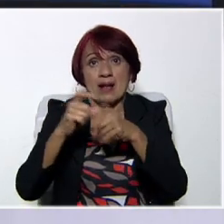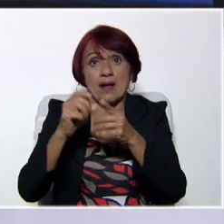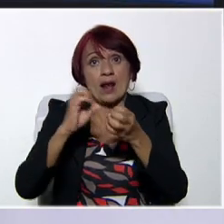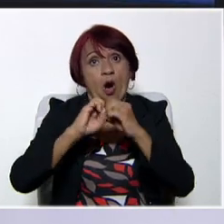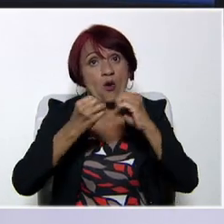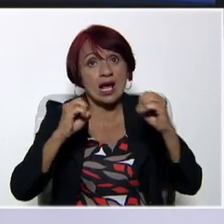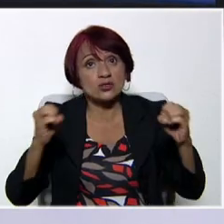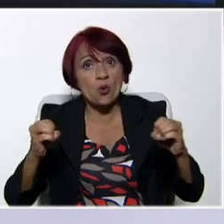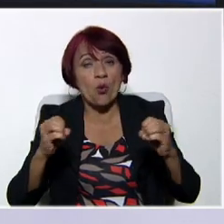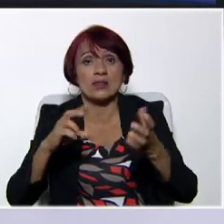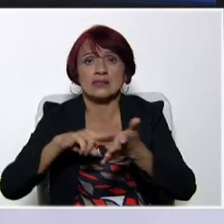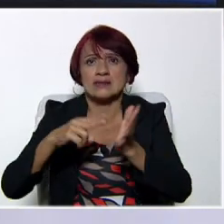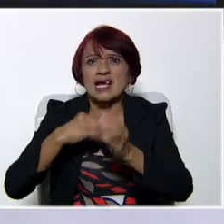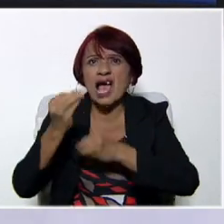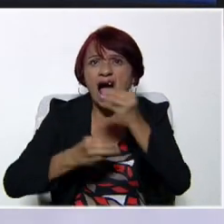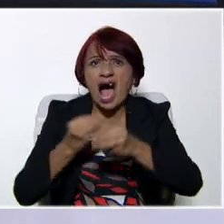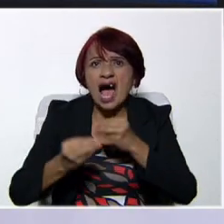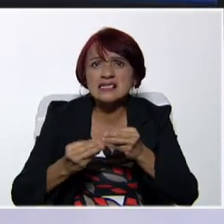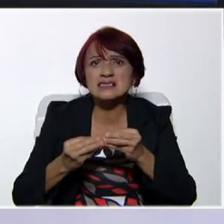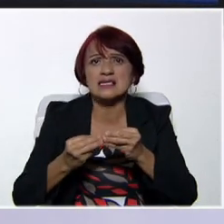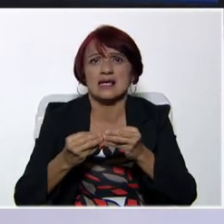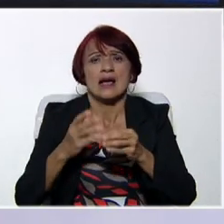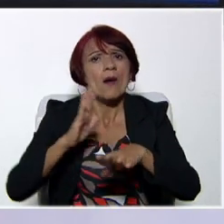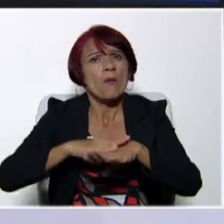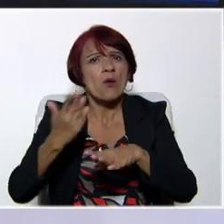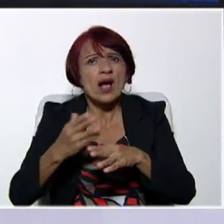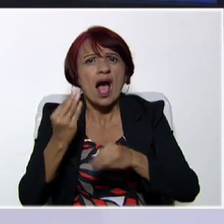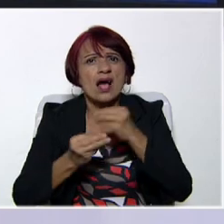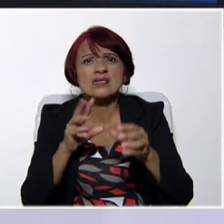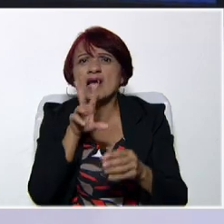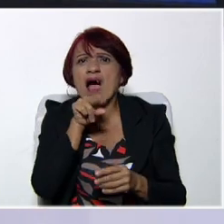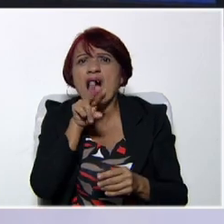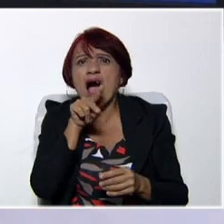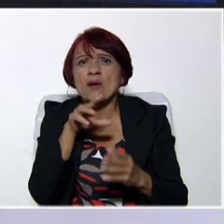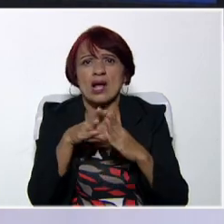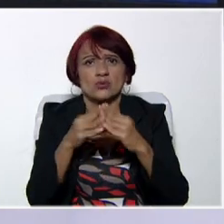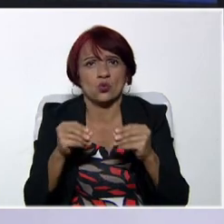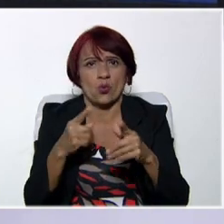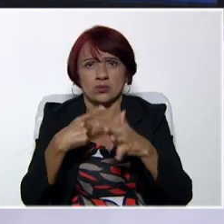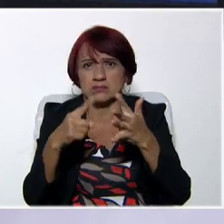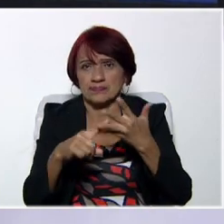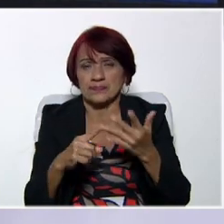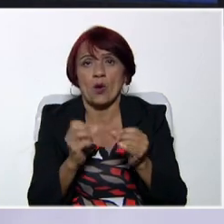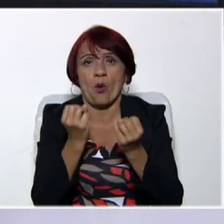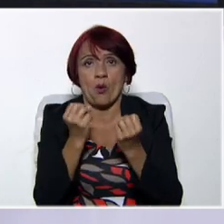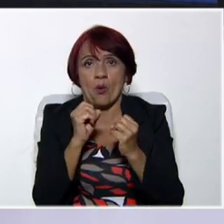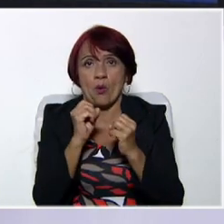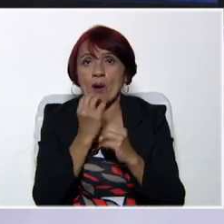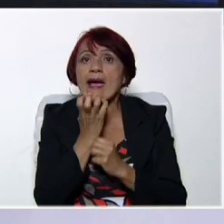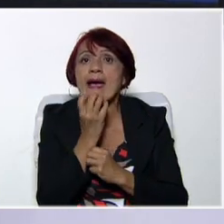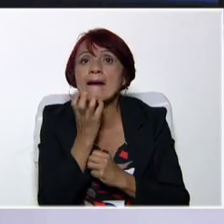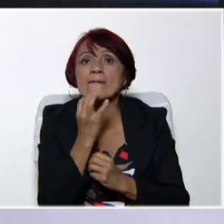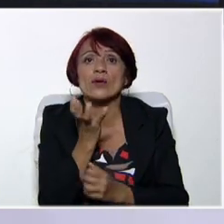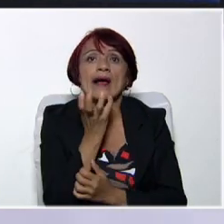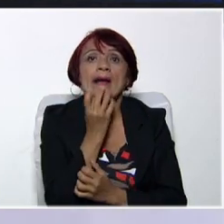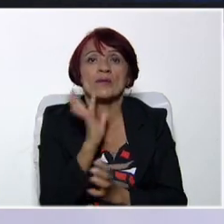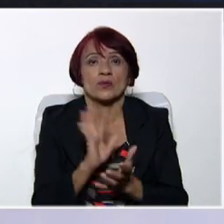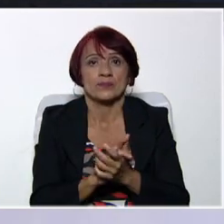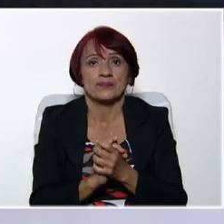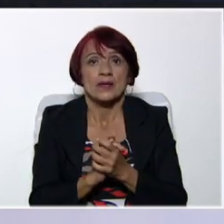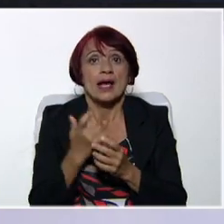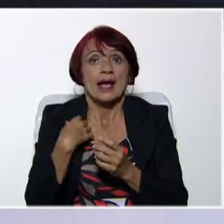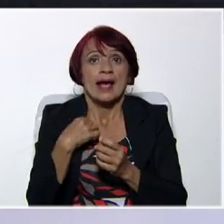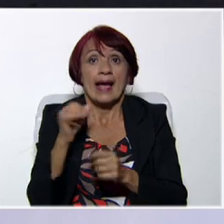esa cosa o ese animal. ¿Qué es lo que está haciendo o qué es lo que está hablando? ¿Ok? Ahora, por ejemplo, si yo te digo